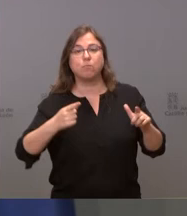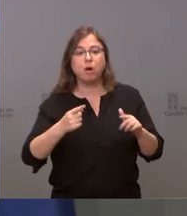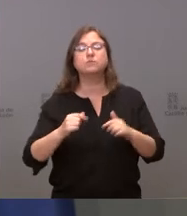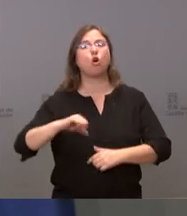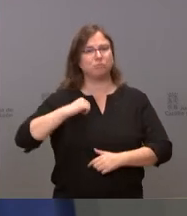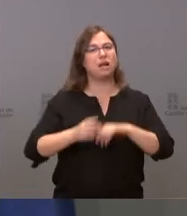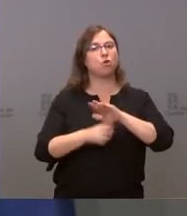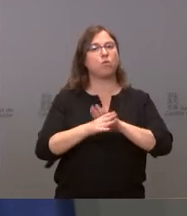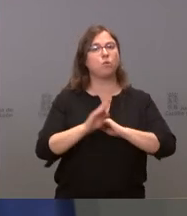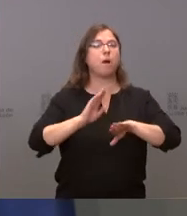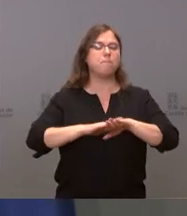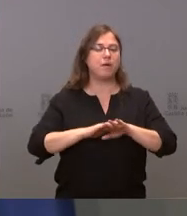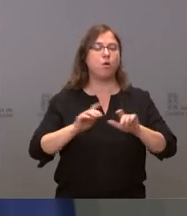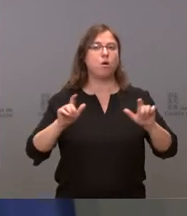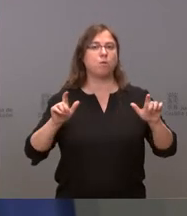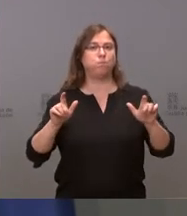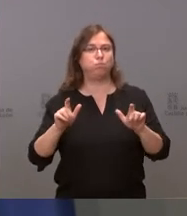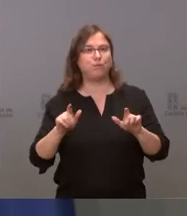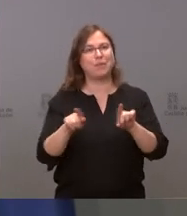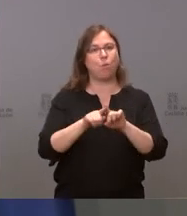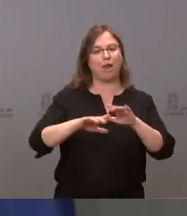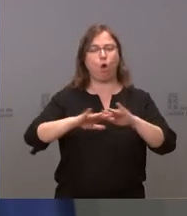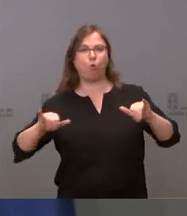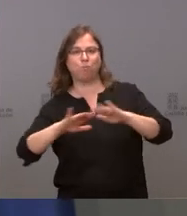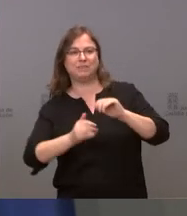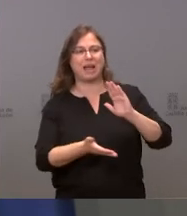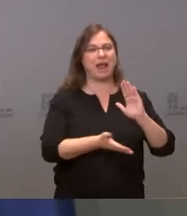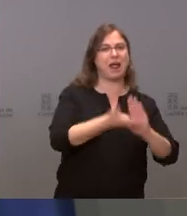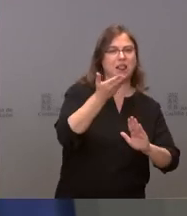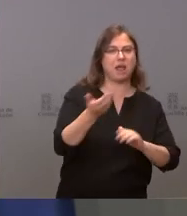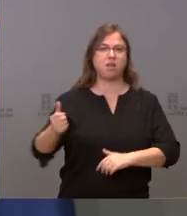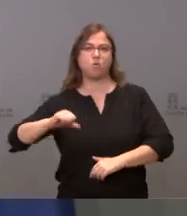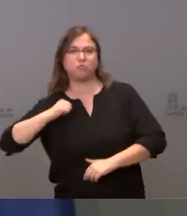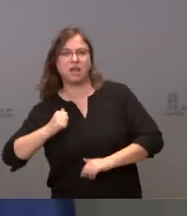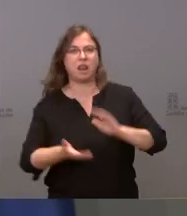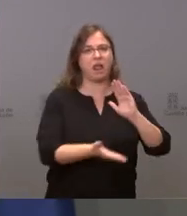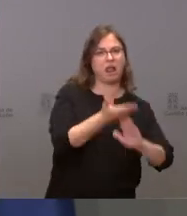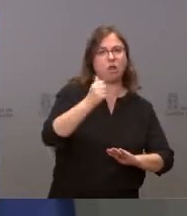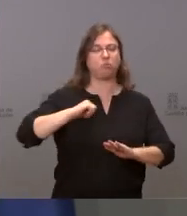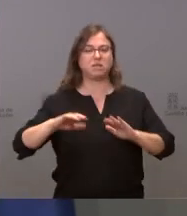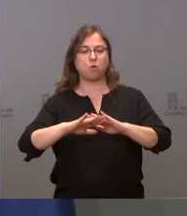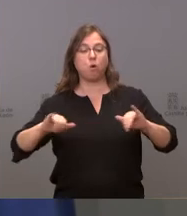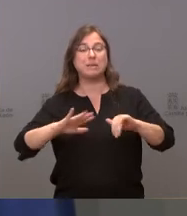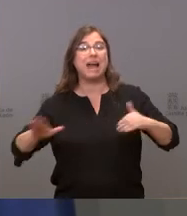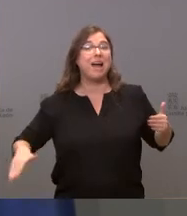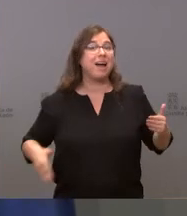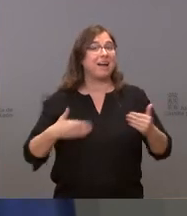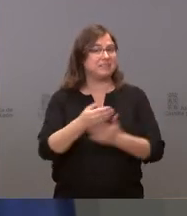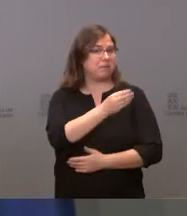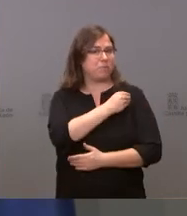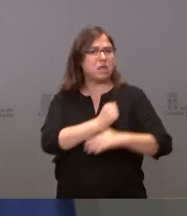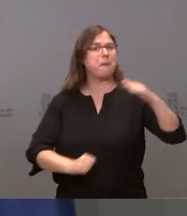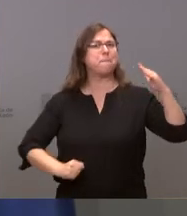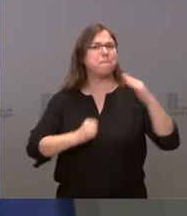baja de tal manera que podamos empezar a compensar altas con ingresos y empezar a bajar el número de ingresos. ¿Hasta dónde vamos a llegar? ¿Hasta qué número? Pues, mire,